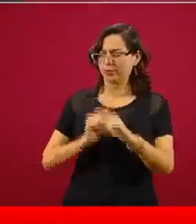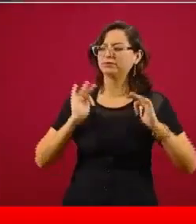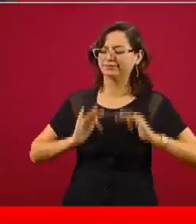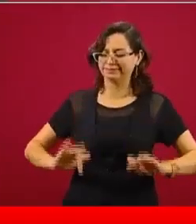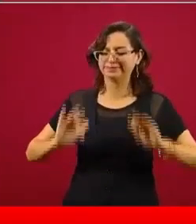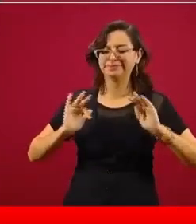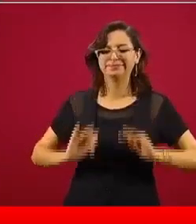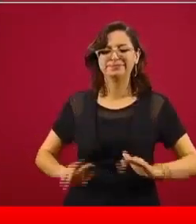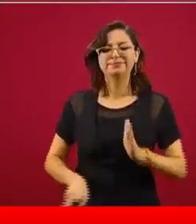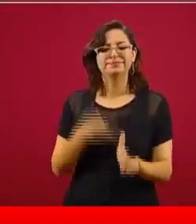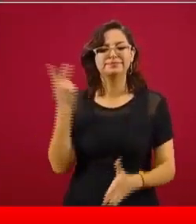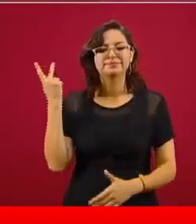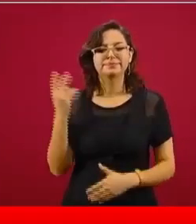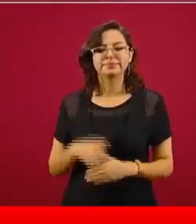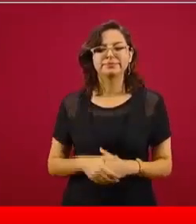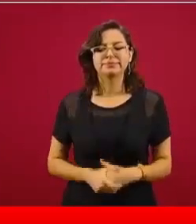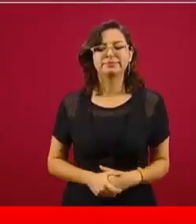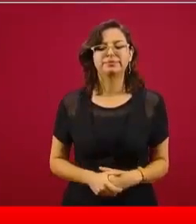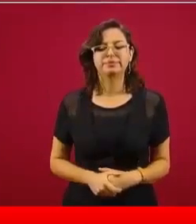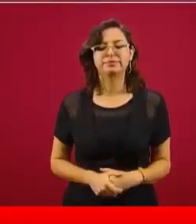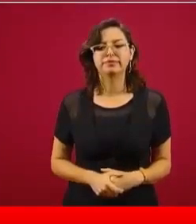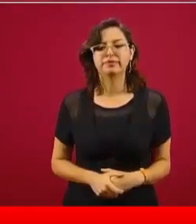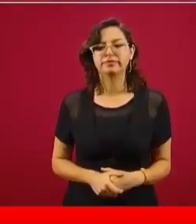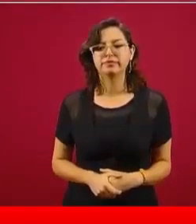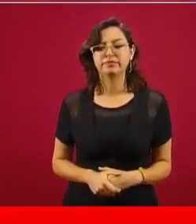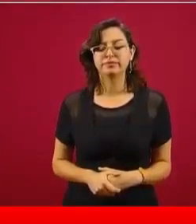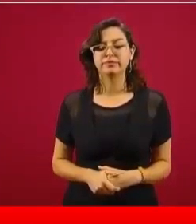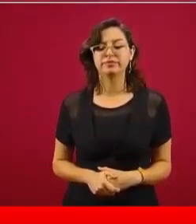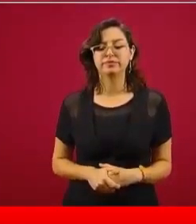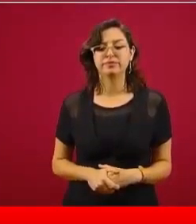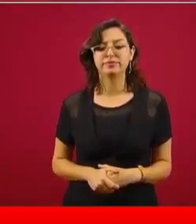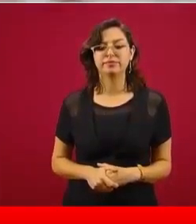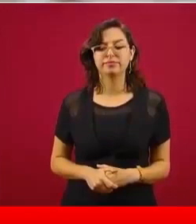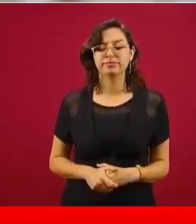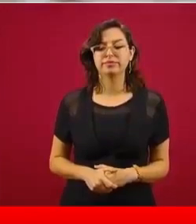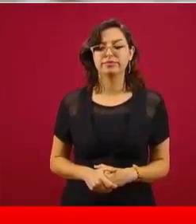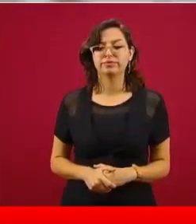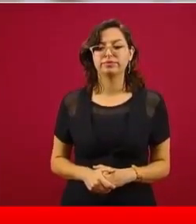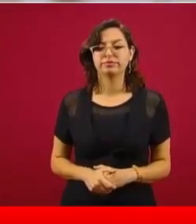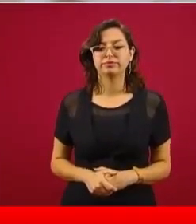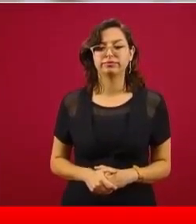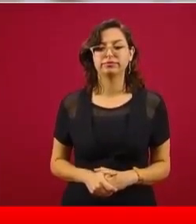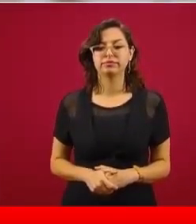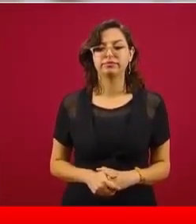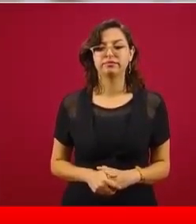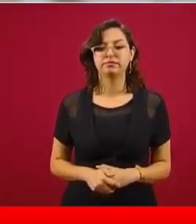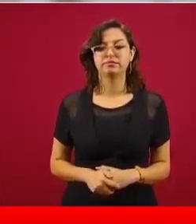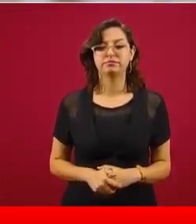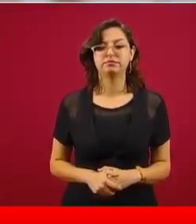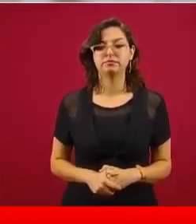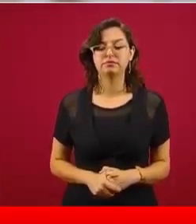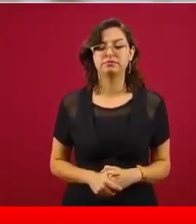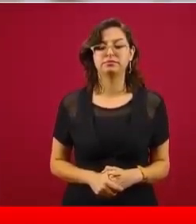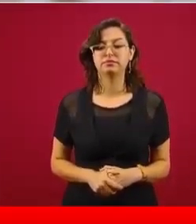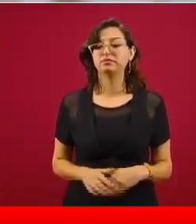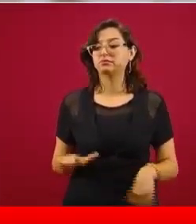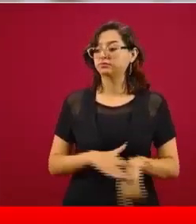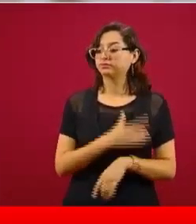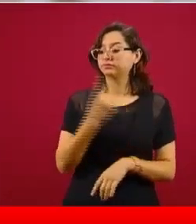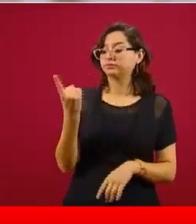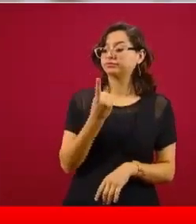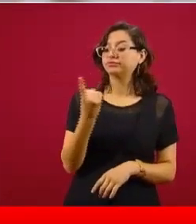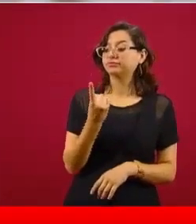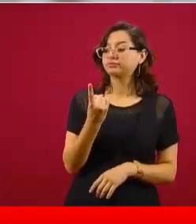porque ya se acabó la